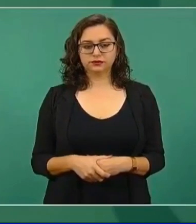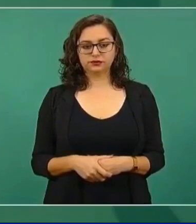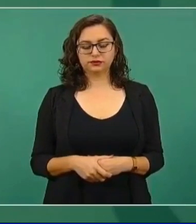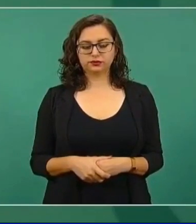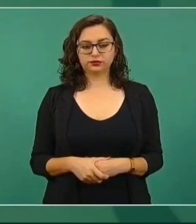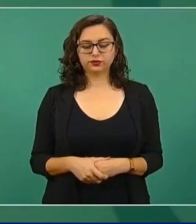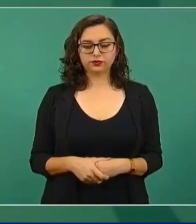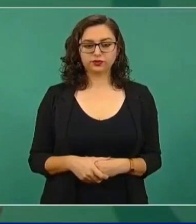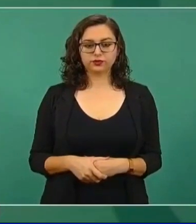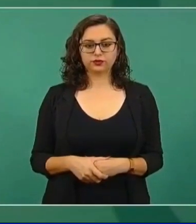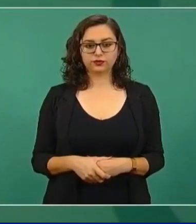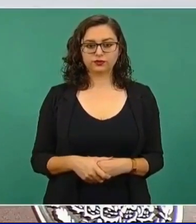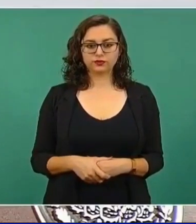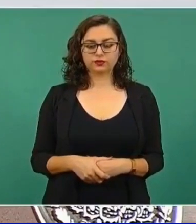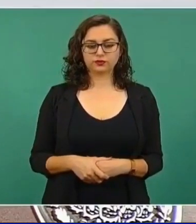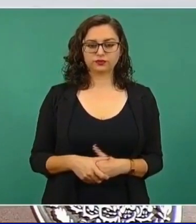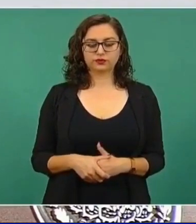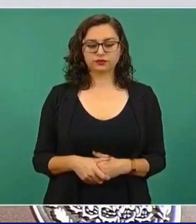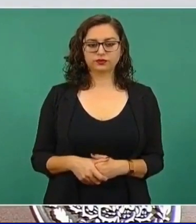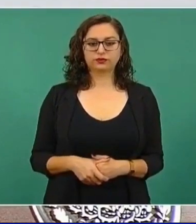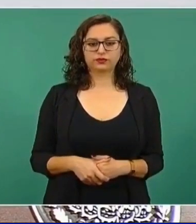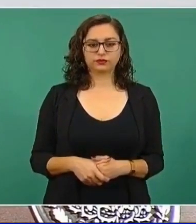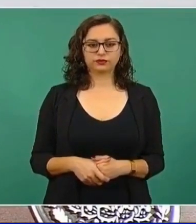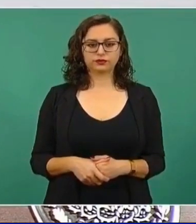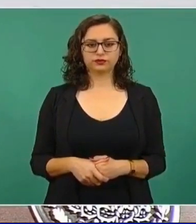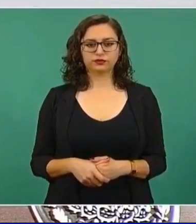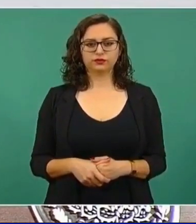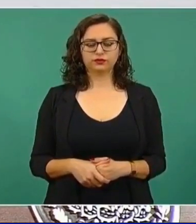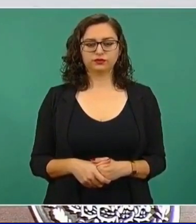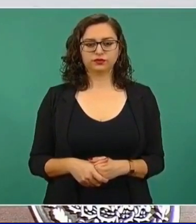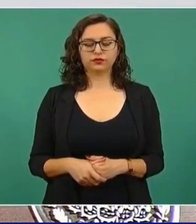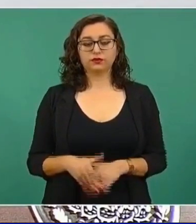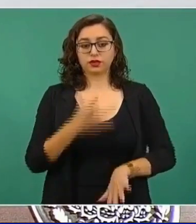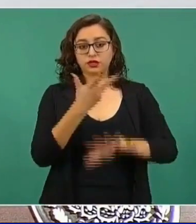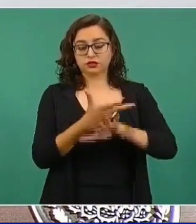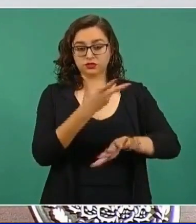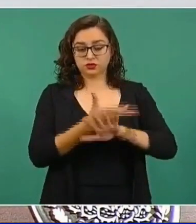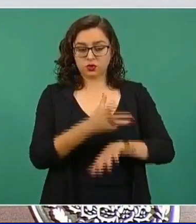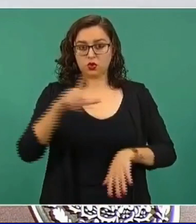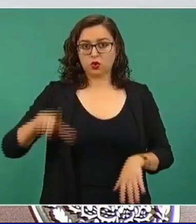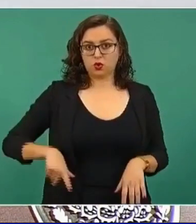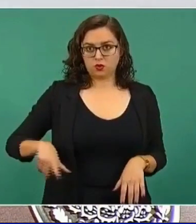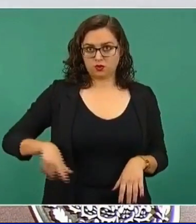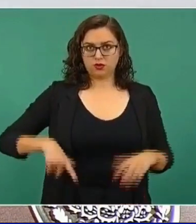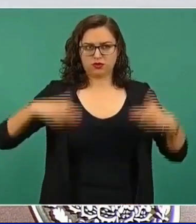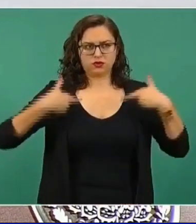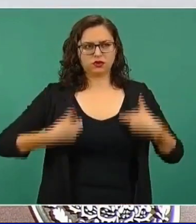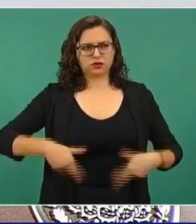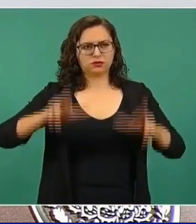la representación del gobierno de Estados Unidos, vienen